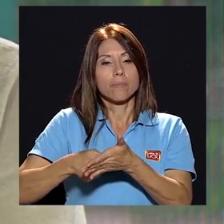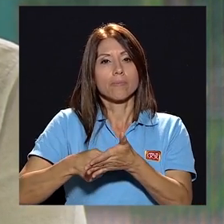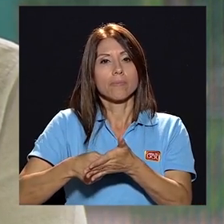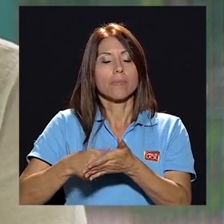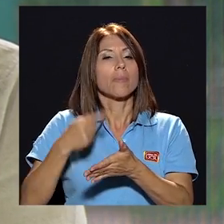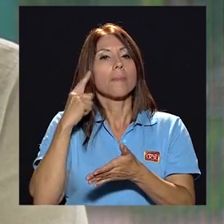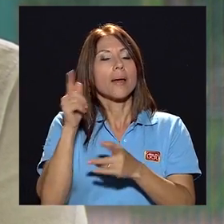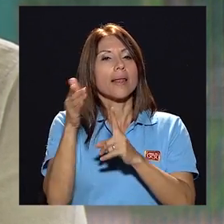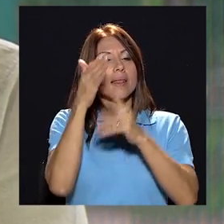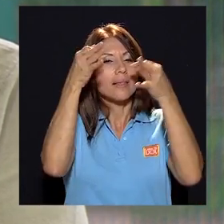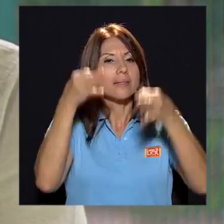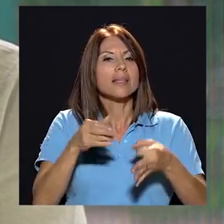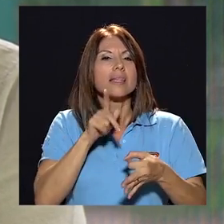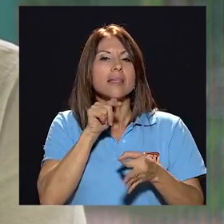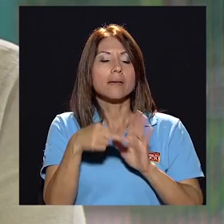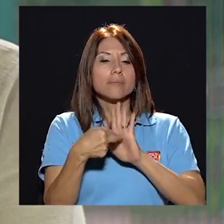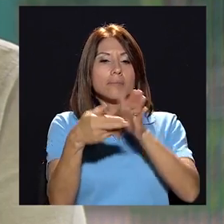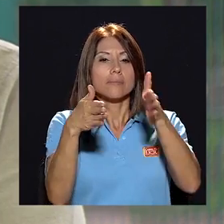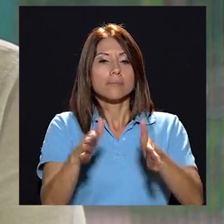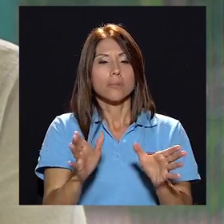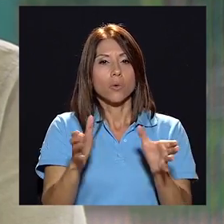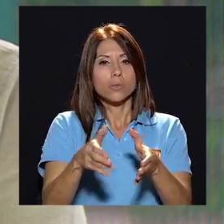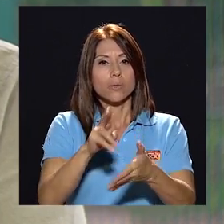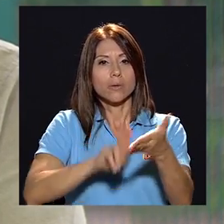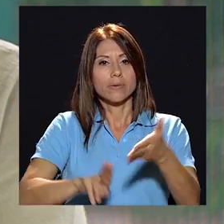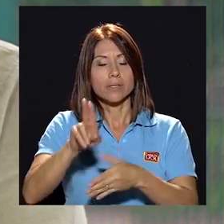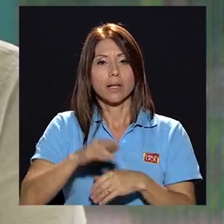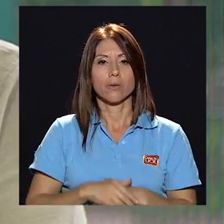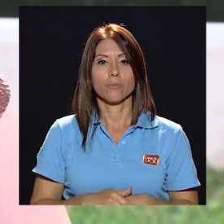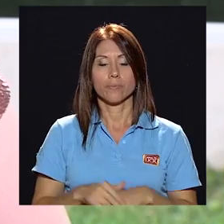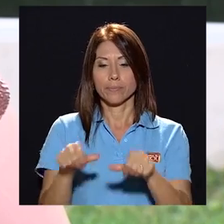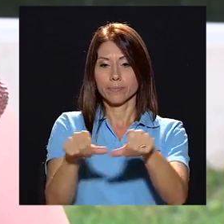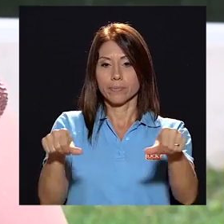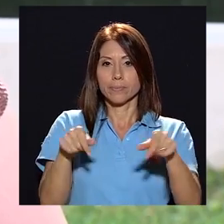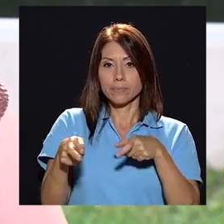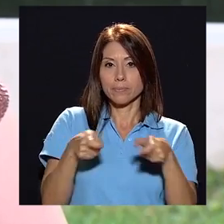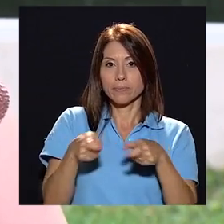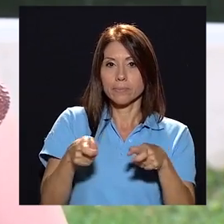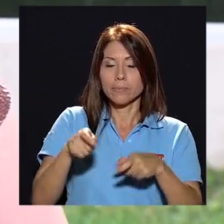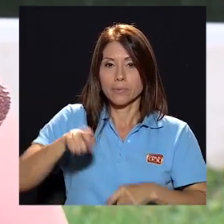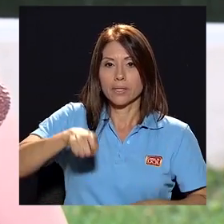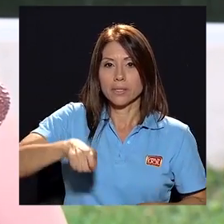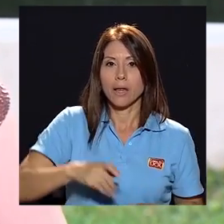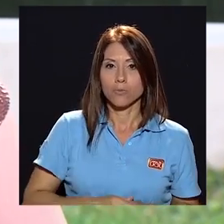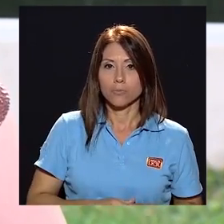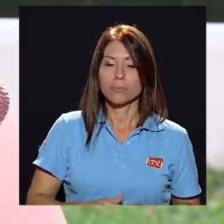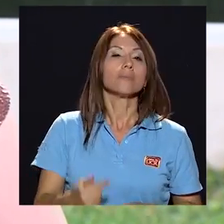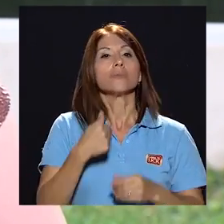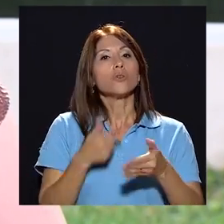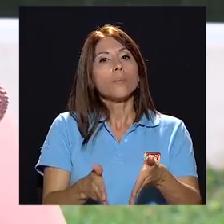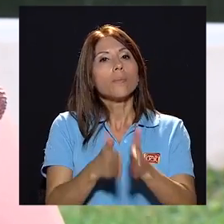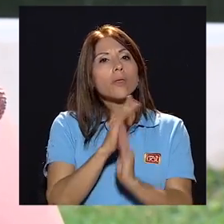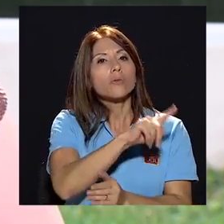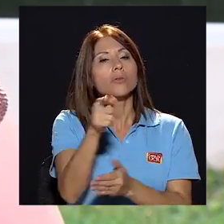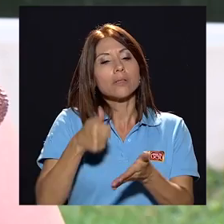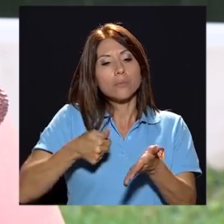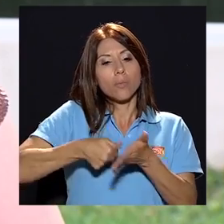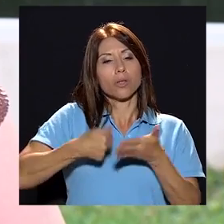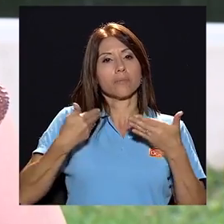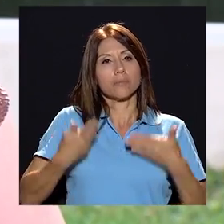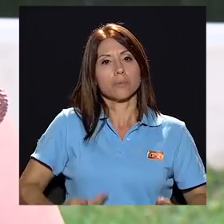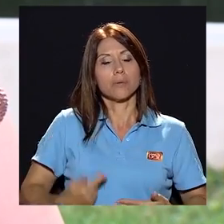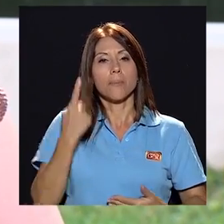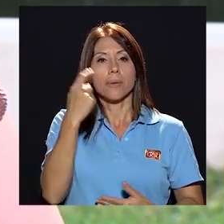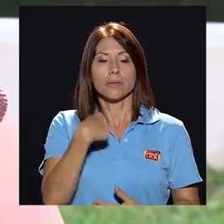voto sobre decisión de quien le va a representar en el consejo universitario el sector administrativo es necesario y yo les pido su